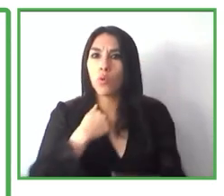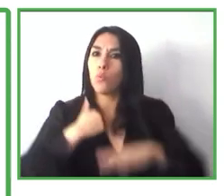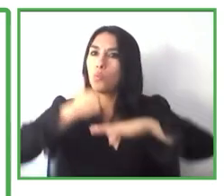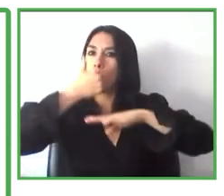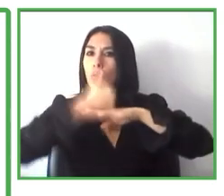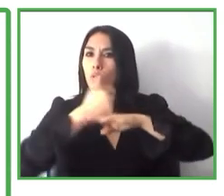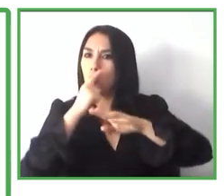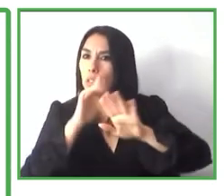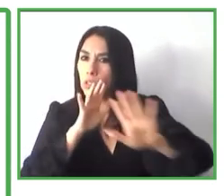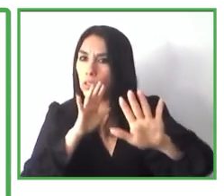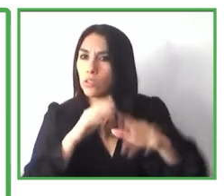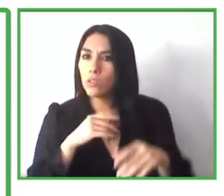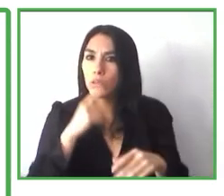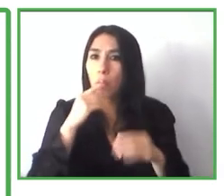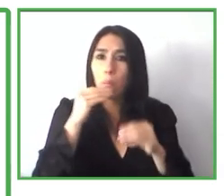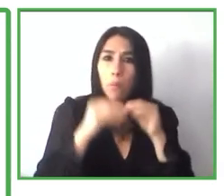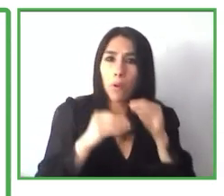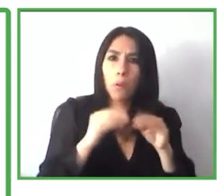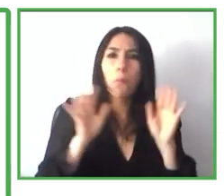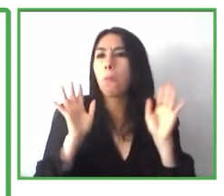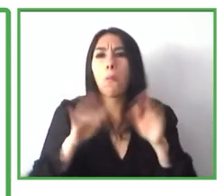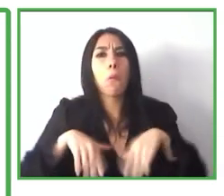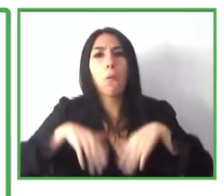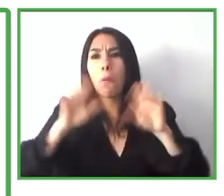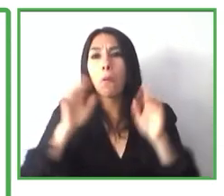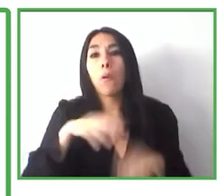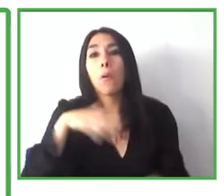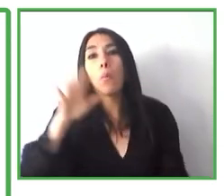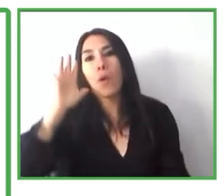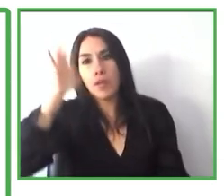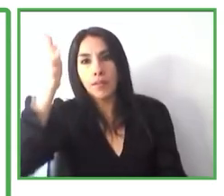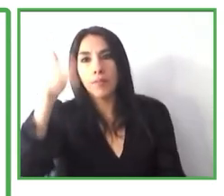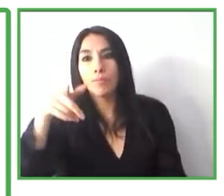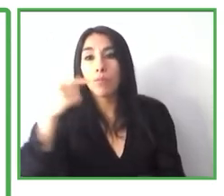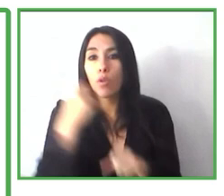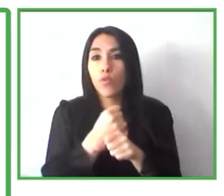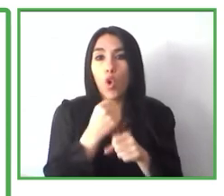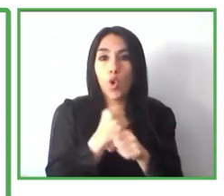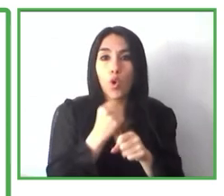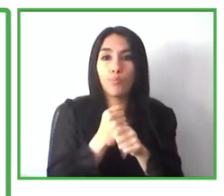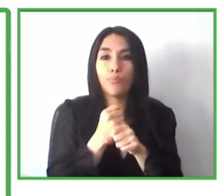el trabajo termina, por cualquier razón, volvemos a la búsqueda del trabajo.